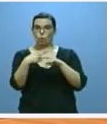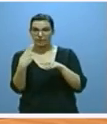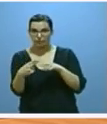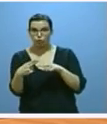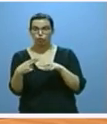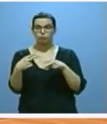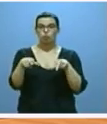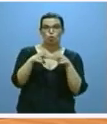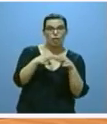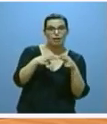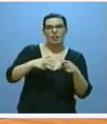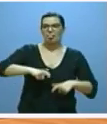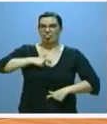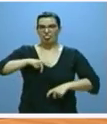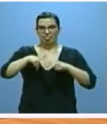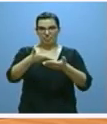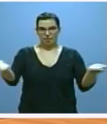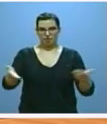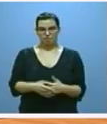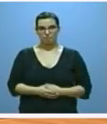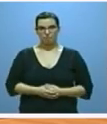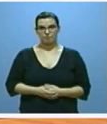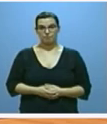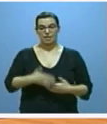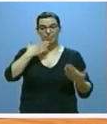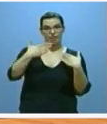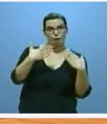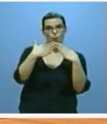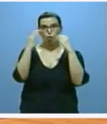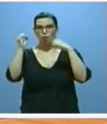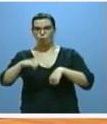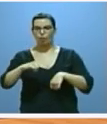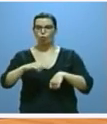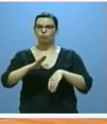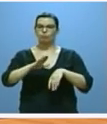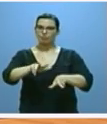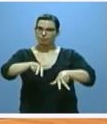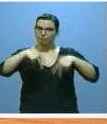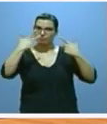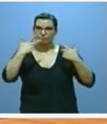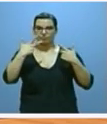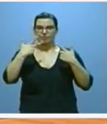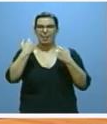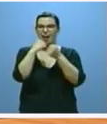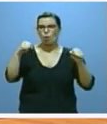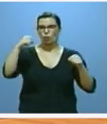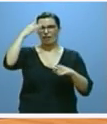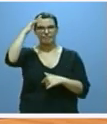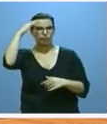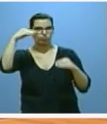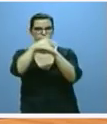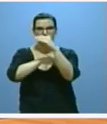y civil un diálogo y un acuerdo que nos permita por encima de todas las diferencias y las